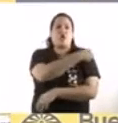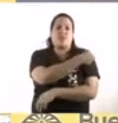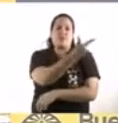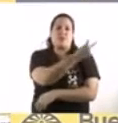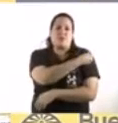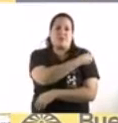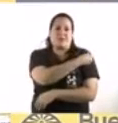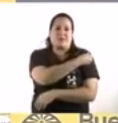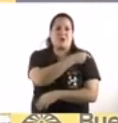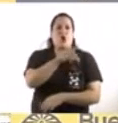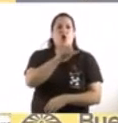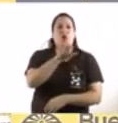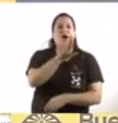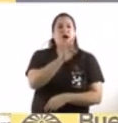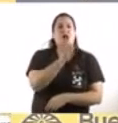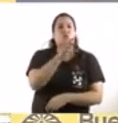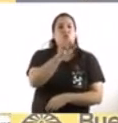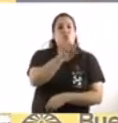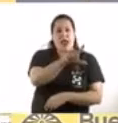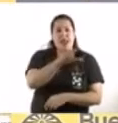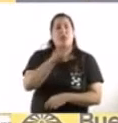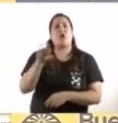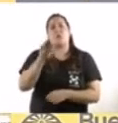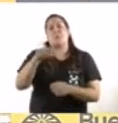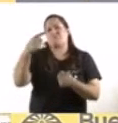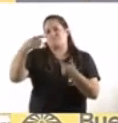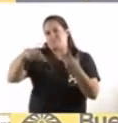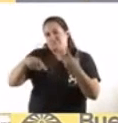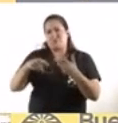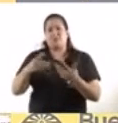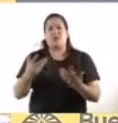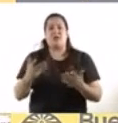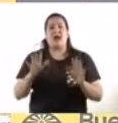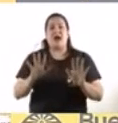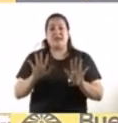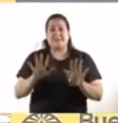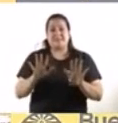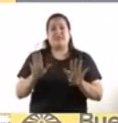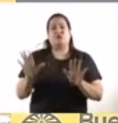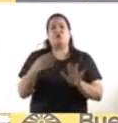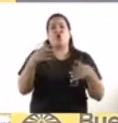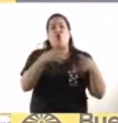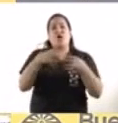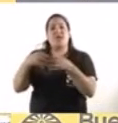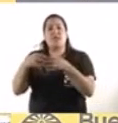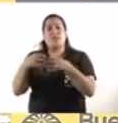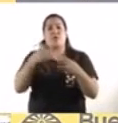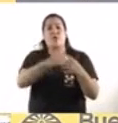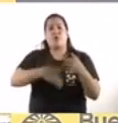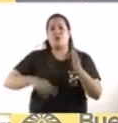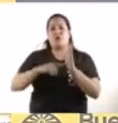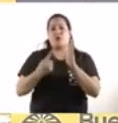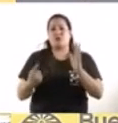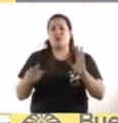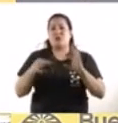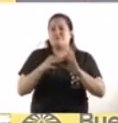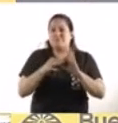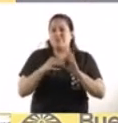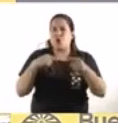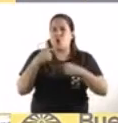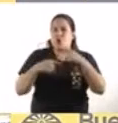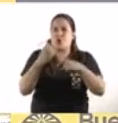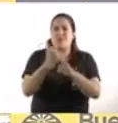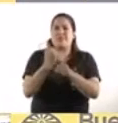y así todos. Por eso, todos los equipos de la ciudad van a seguir trabajando, porque esto es fundamental para enfrentar la